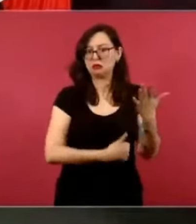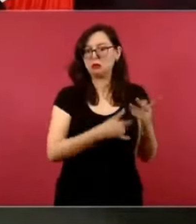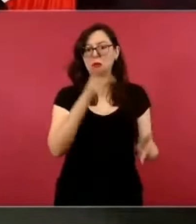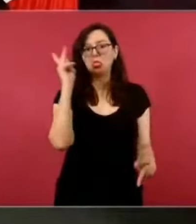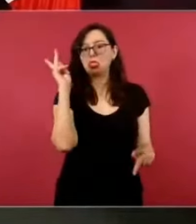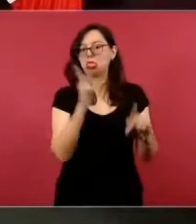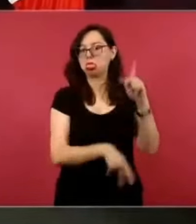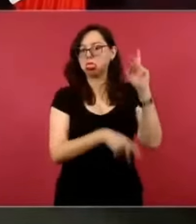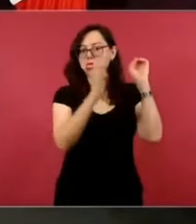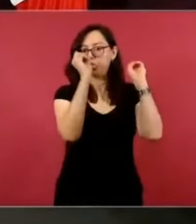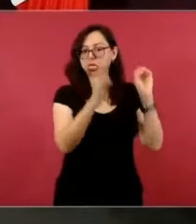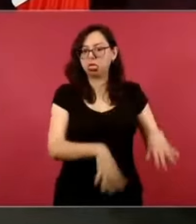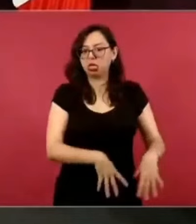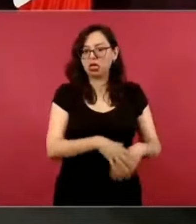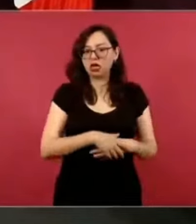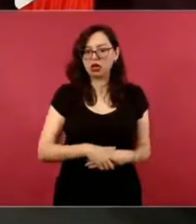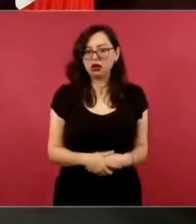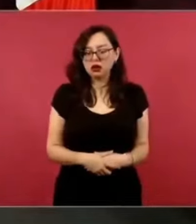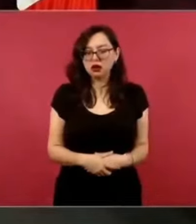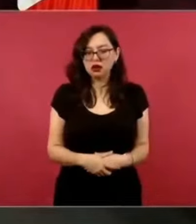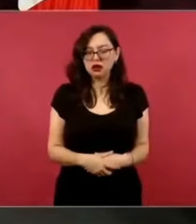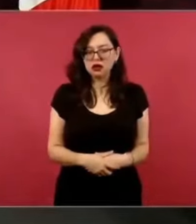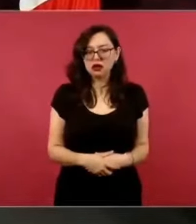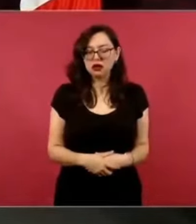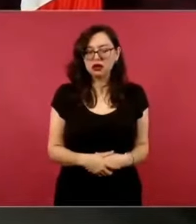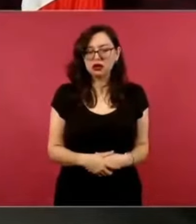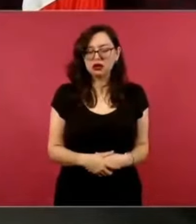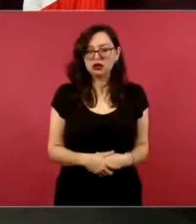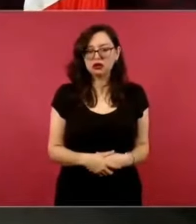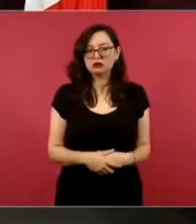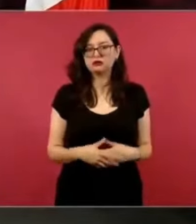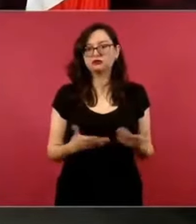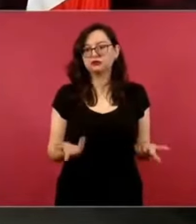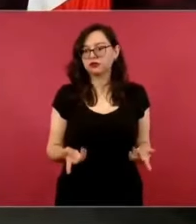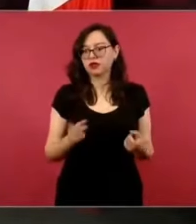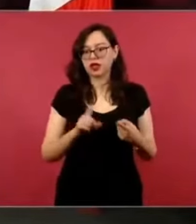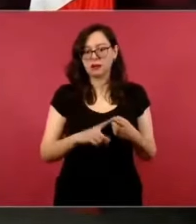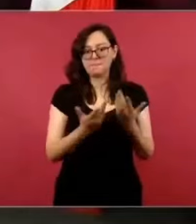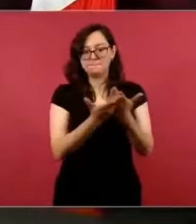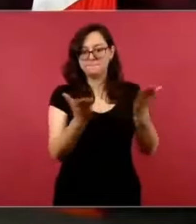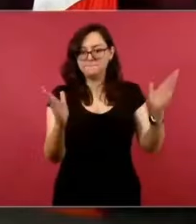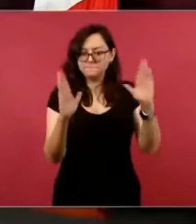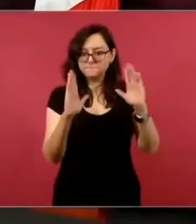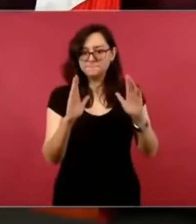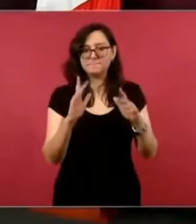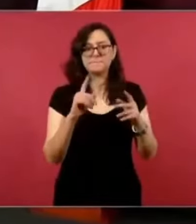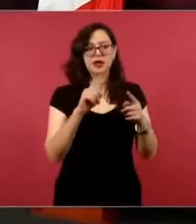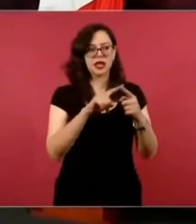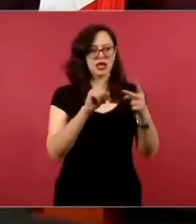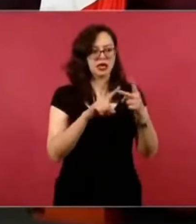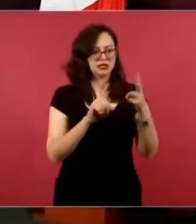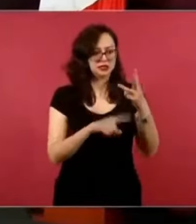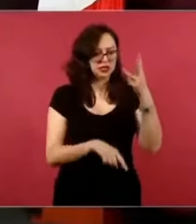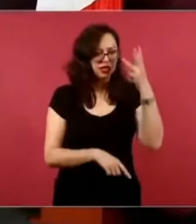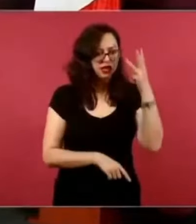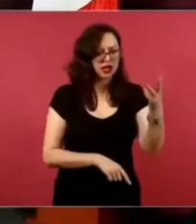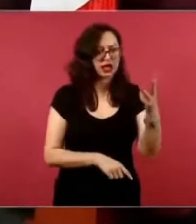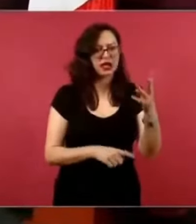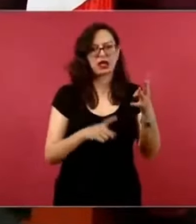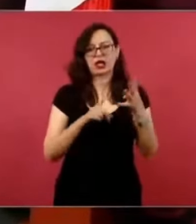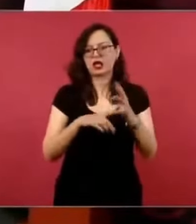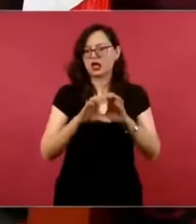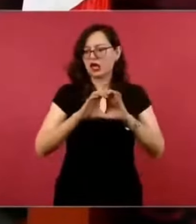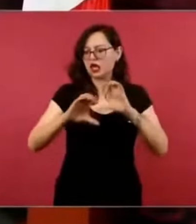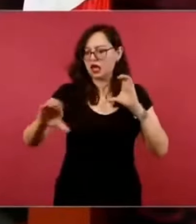el acueducto a Concordia,